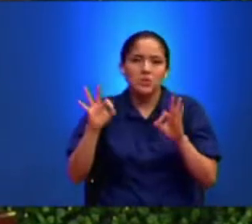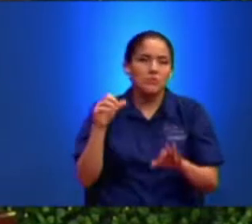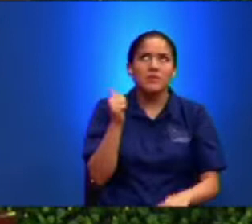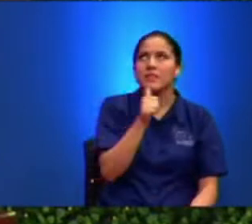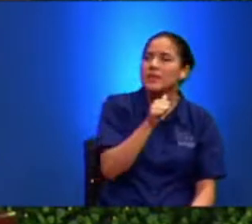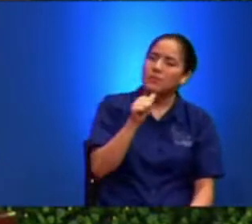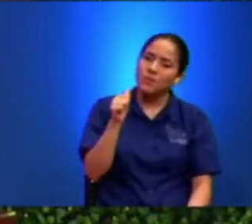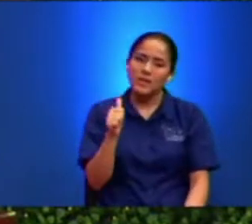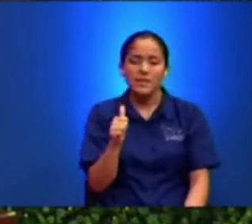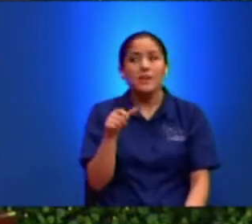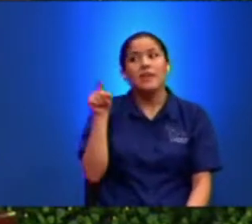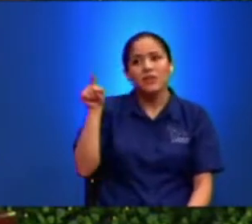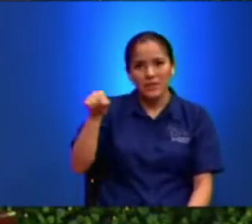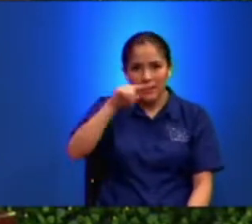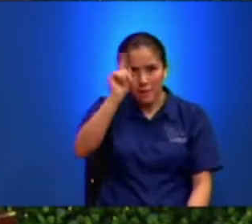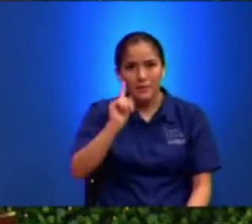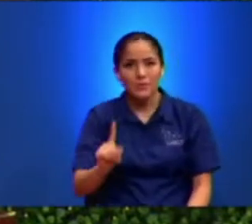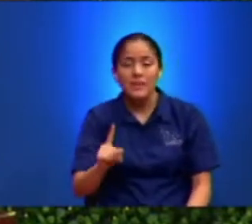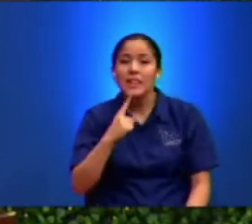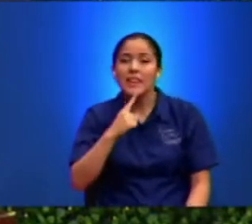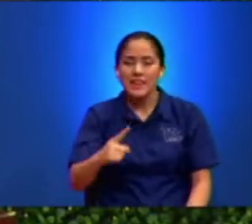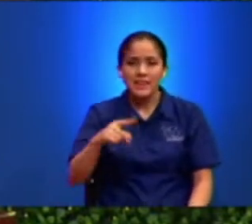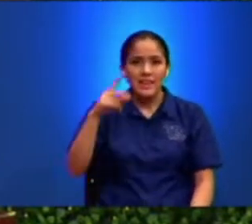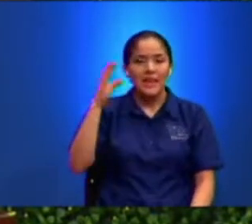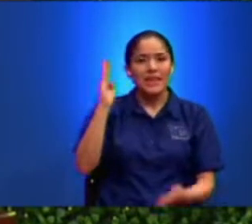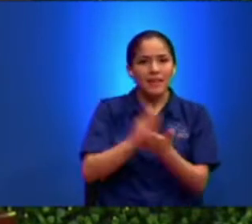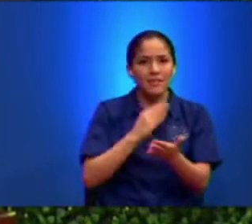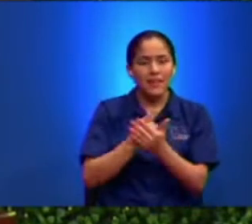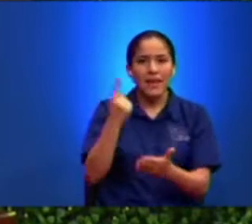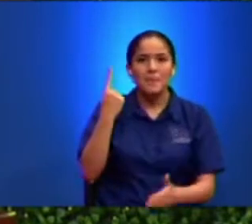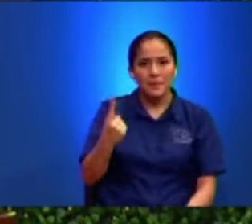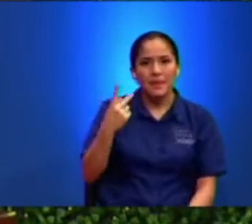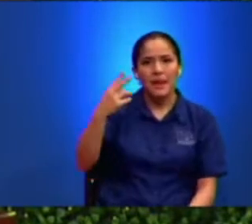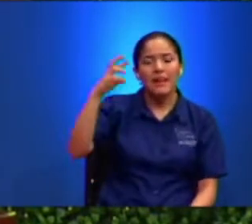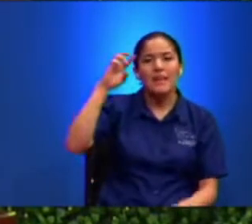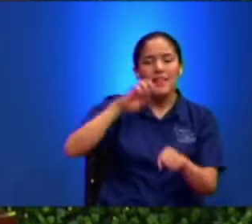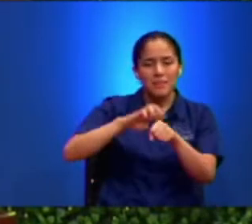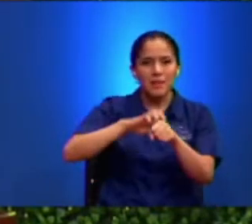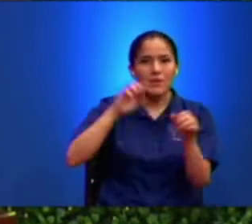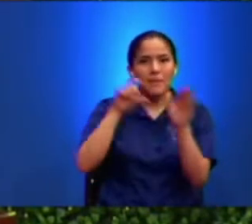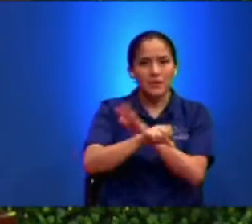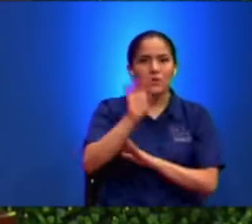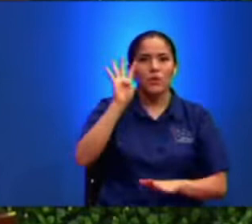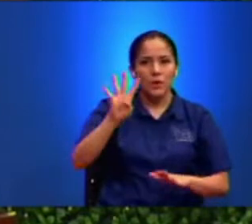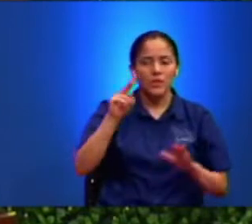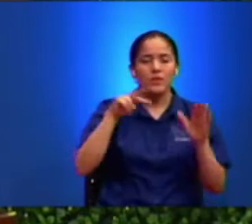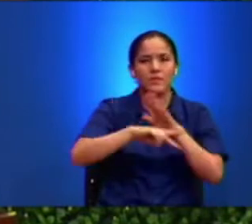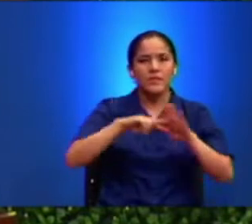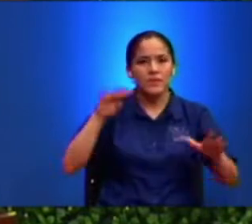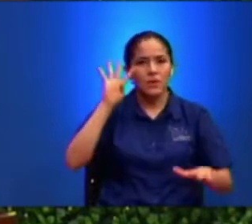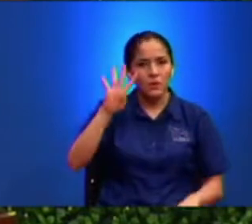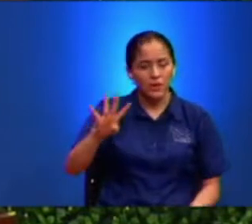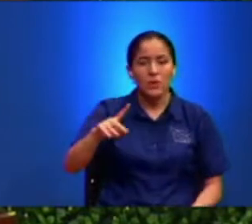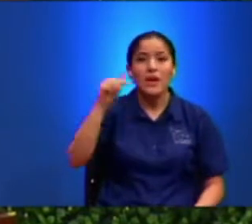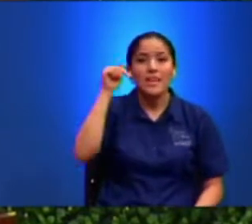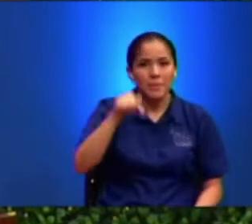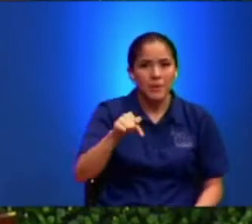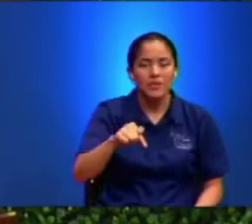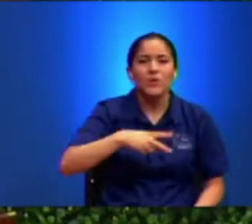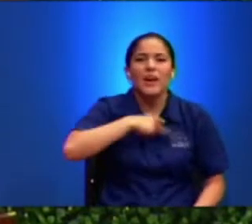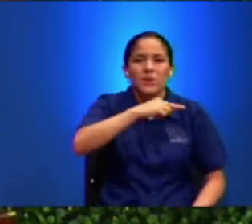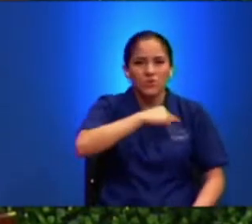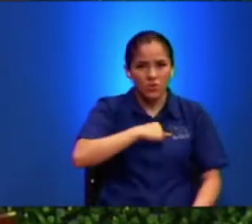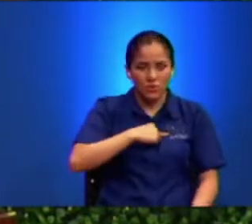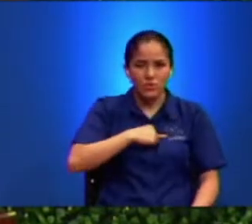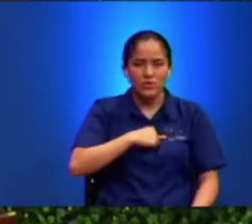Y bueno la Biblia dice en 1 Pedro 4.4 Que por esta causa nos van a ultrajar también Al ver que no